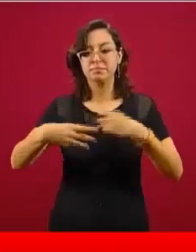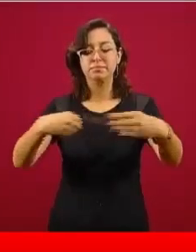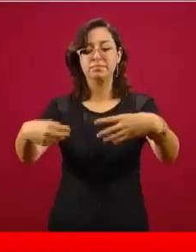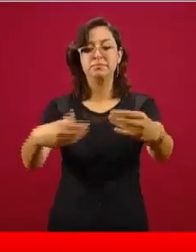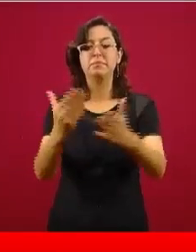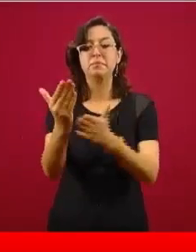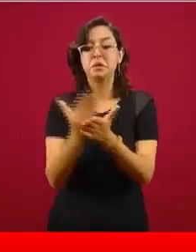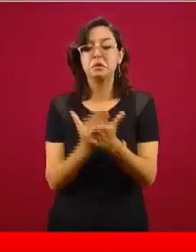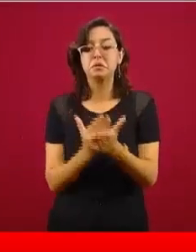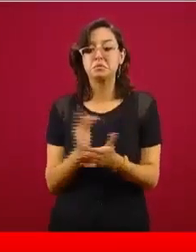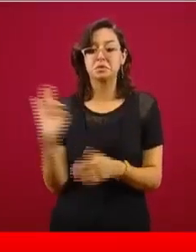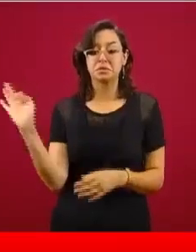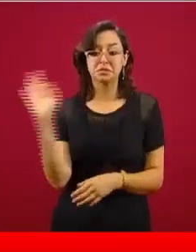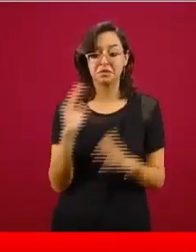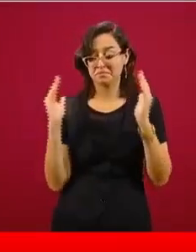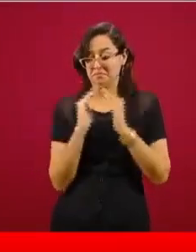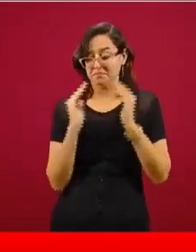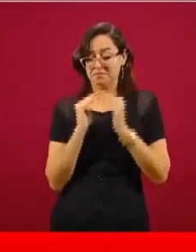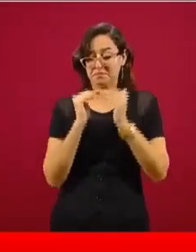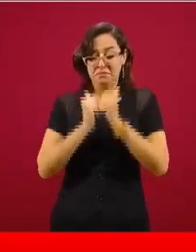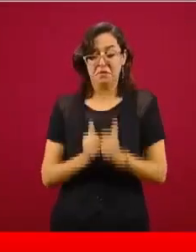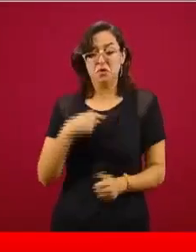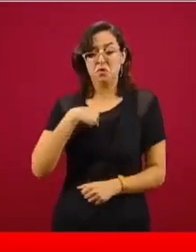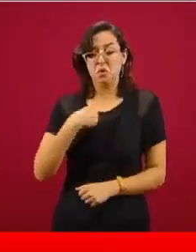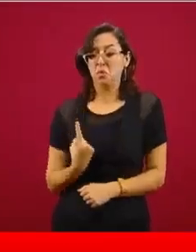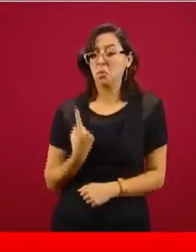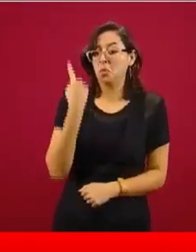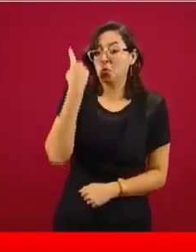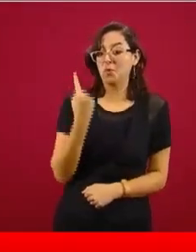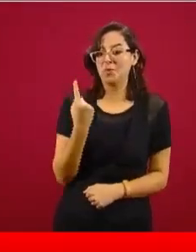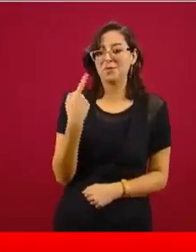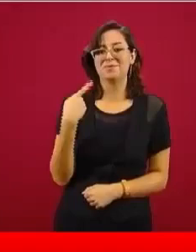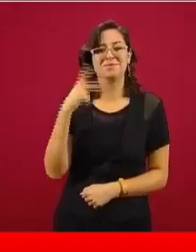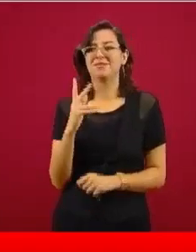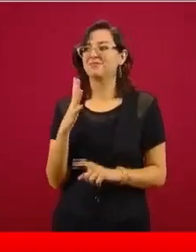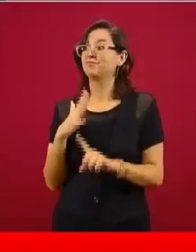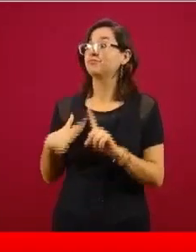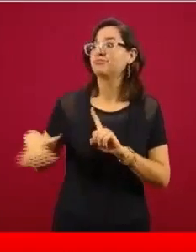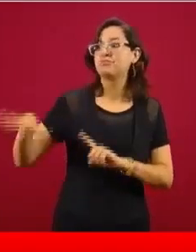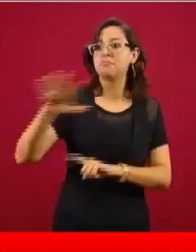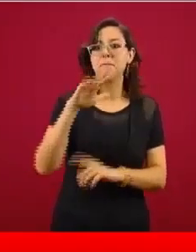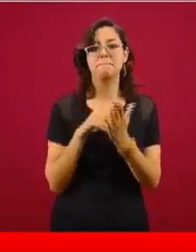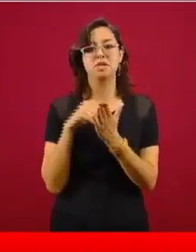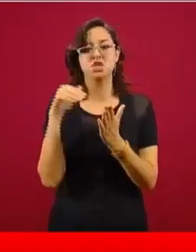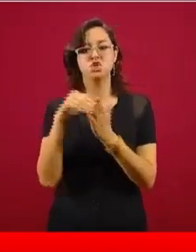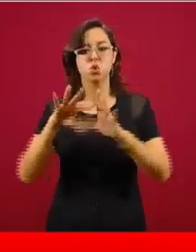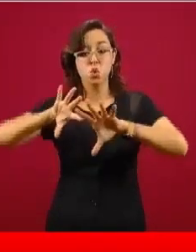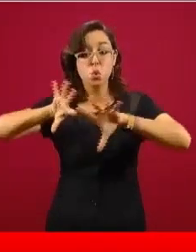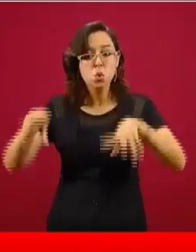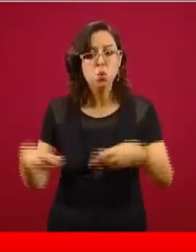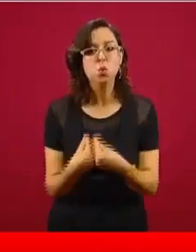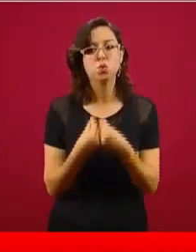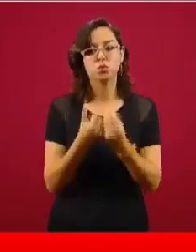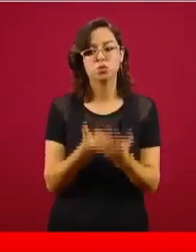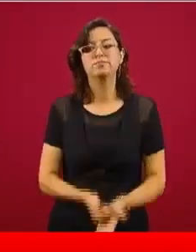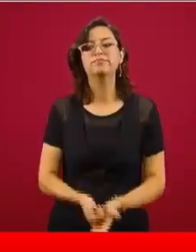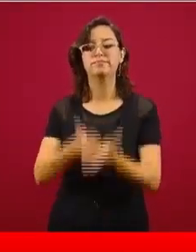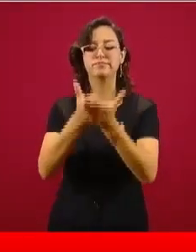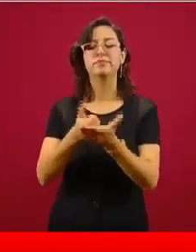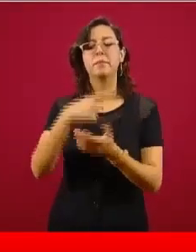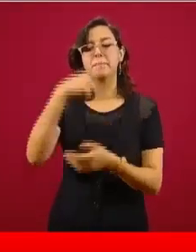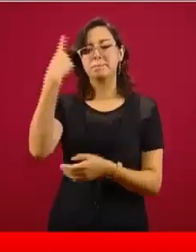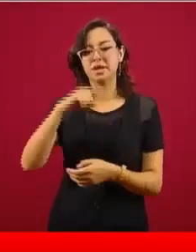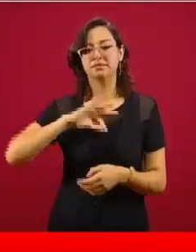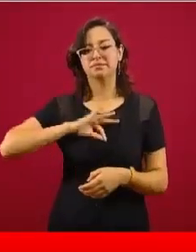casa no se da cuenta, porque su contribución es una millonésima parte de lo que ocurre, pero la suma de todas y todos está siendo que